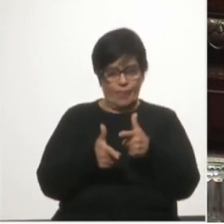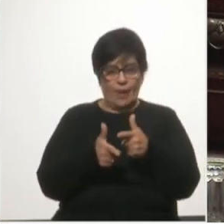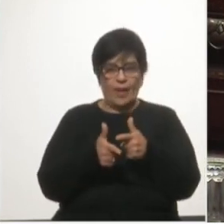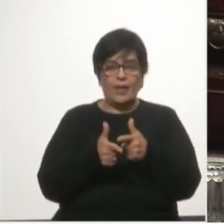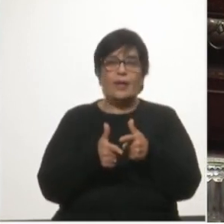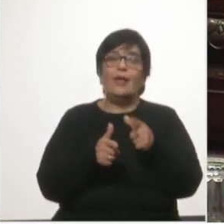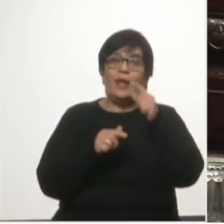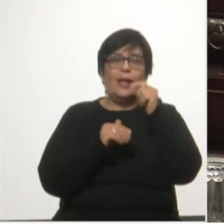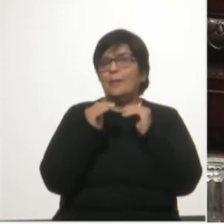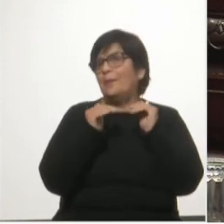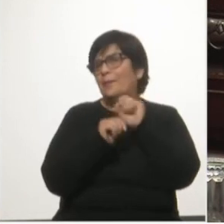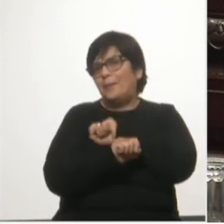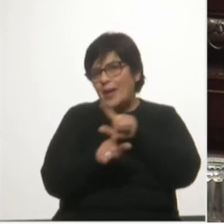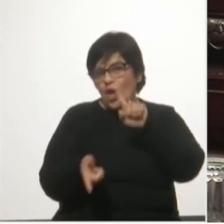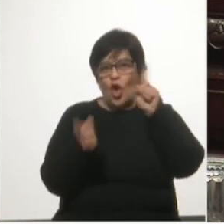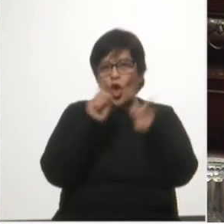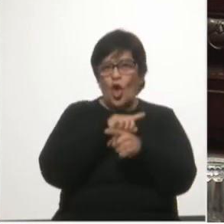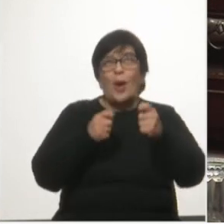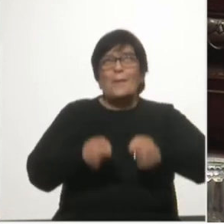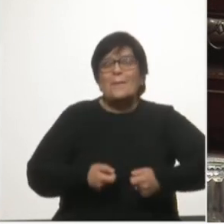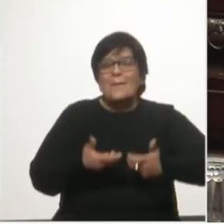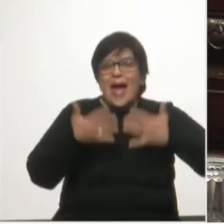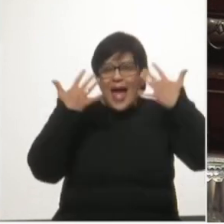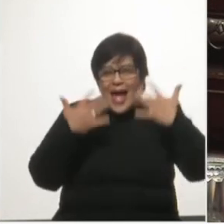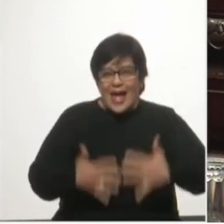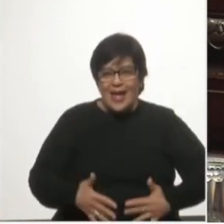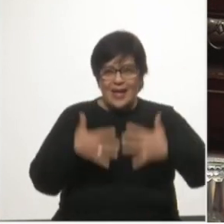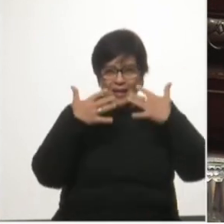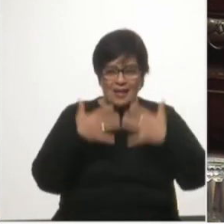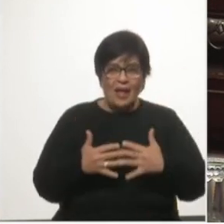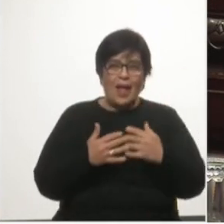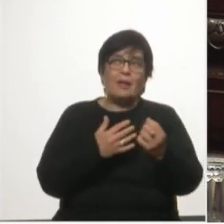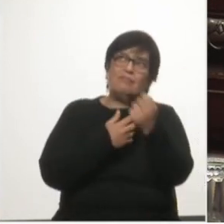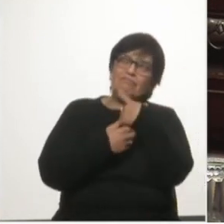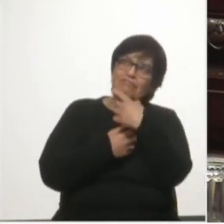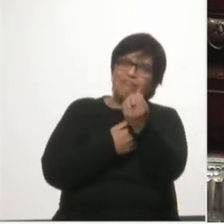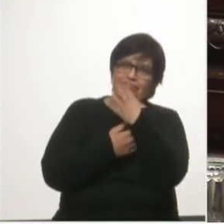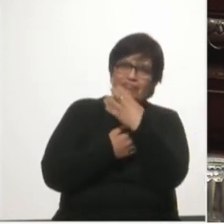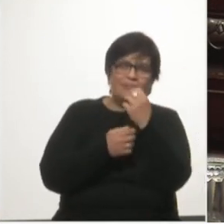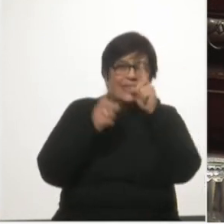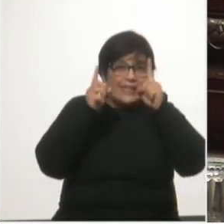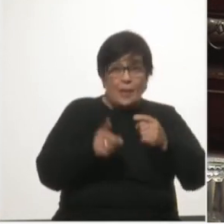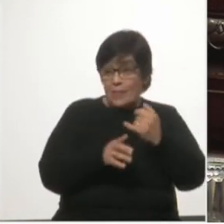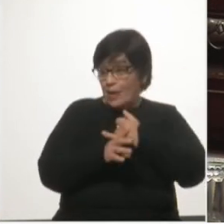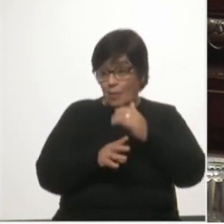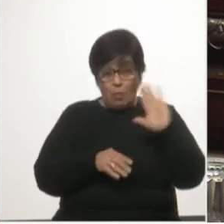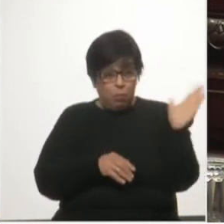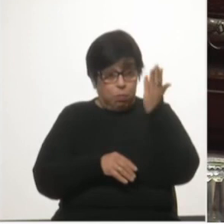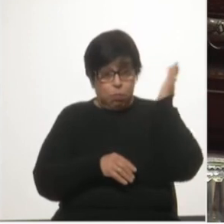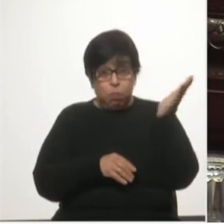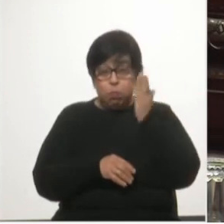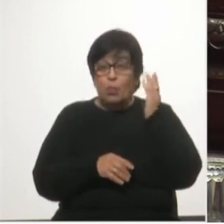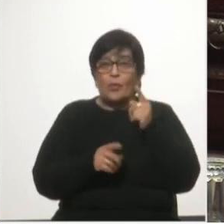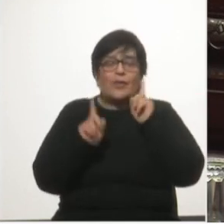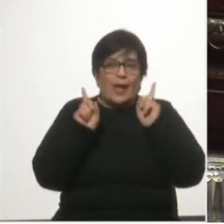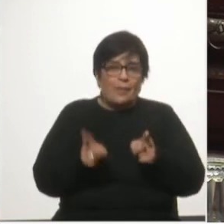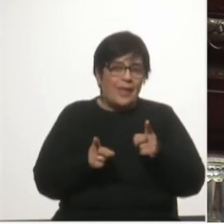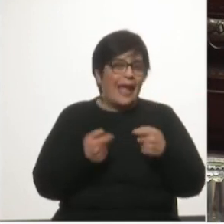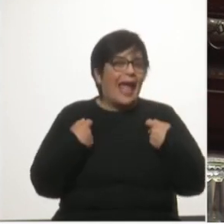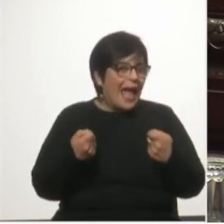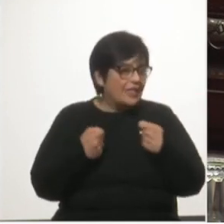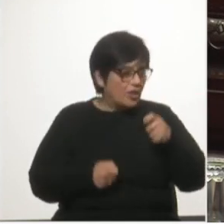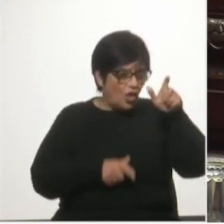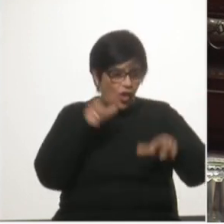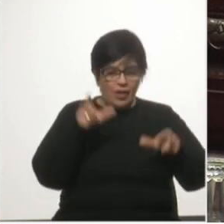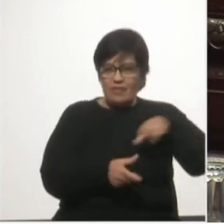encarecerá las importaciones y con ello la producción nacional y el consumo de los hogares, impactando